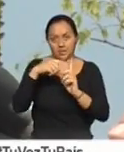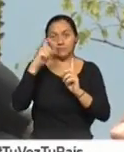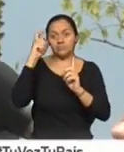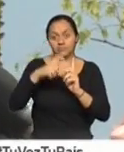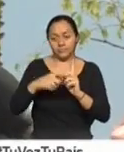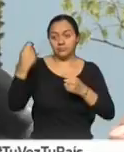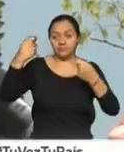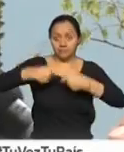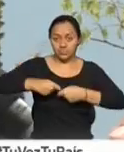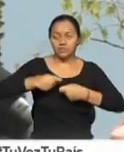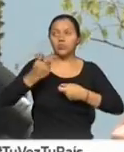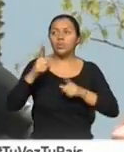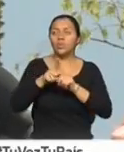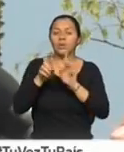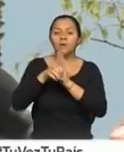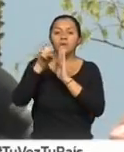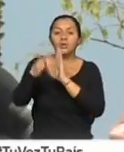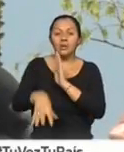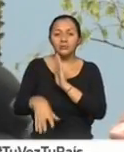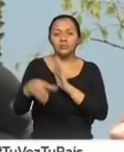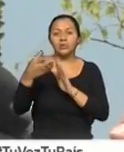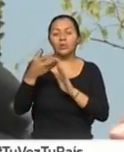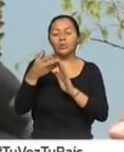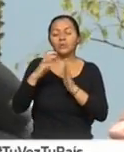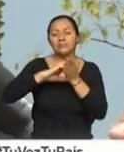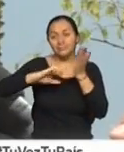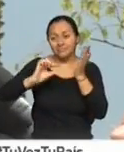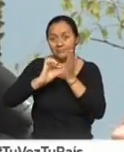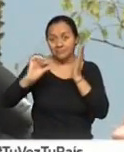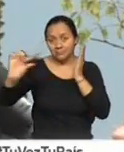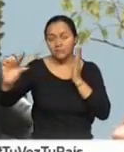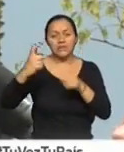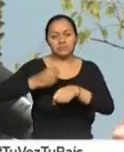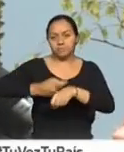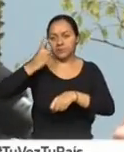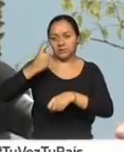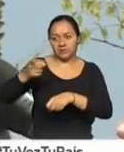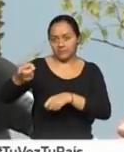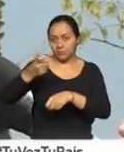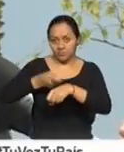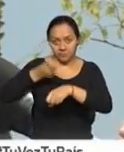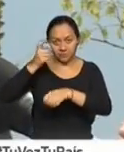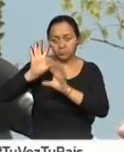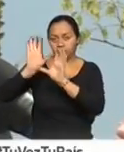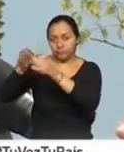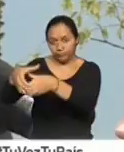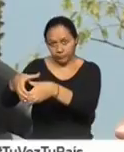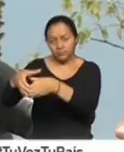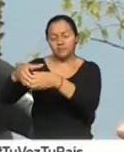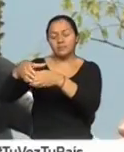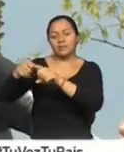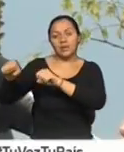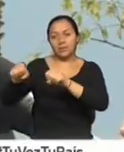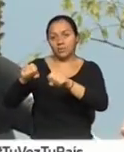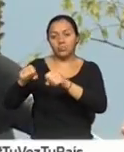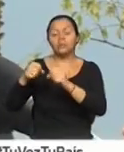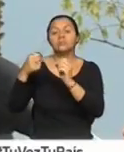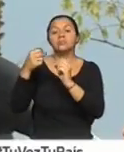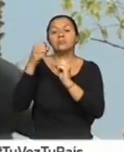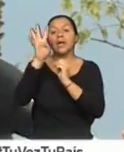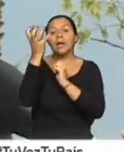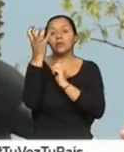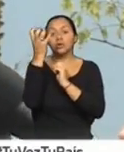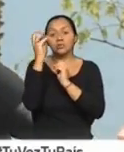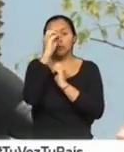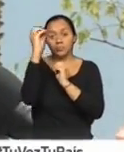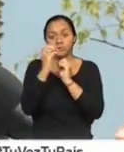contribuciones solidarias, porque eso tiene un destino específico. El IVA terminó los dos puntos adicionales que estuvo vigente en 22 provincias en el mes